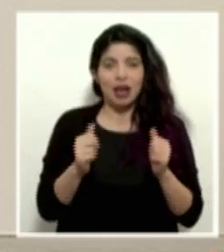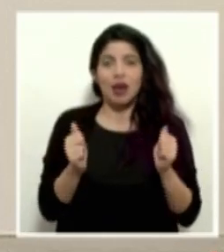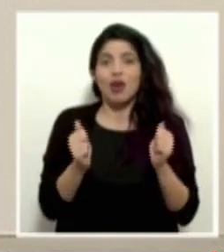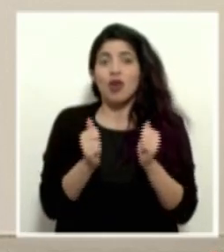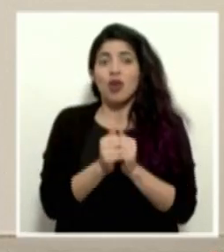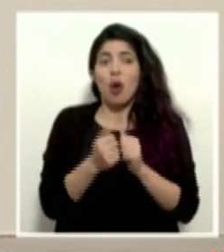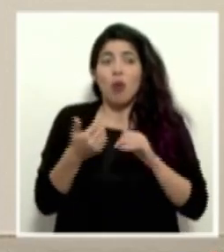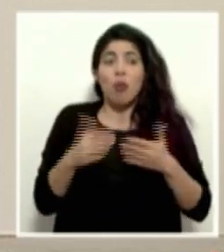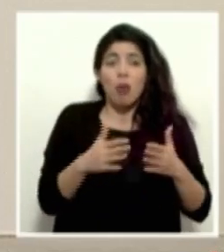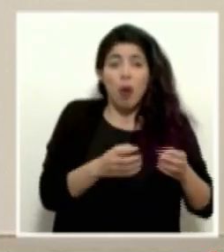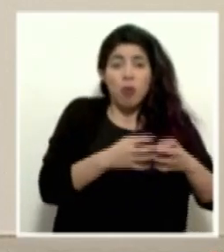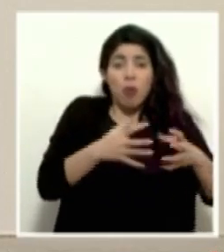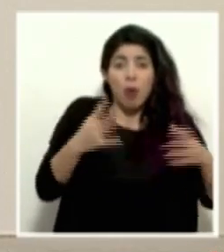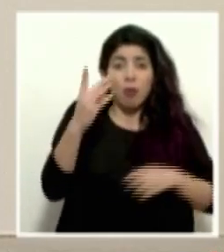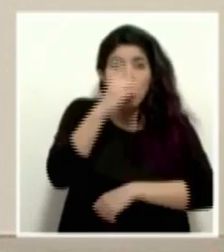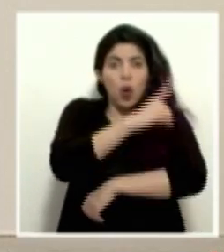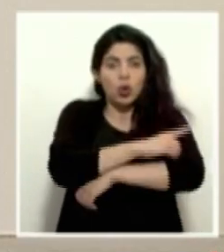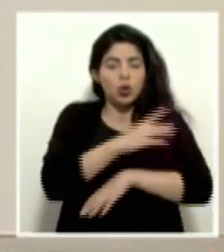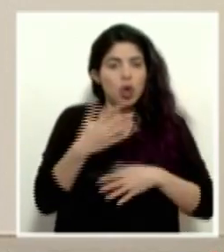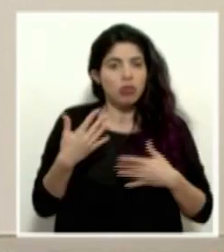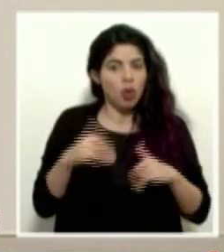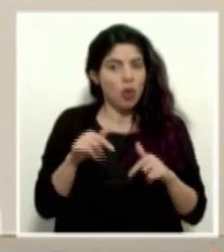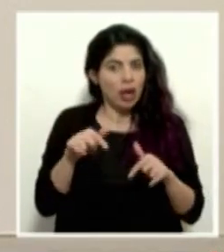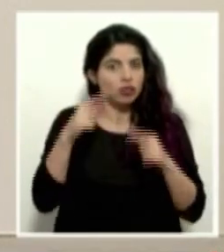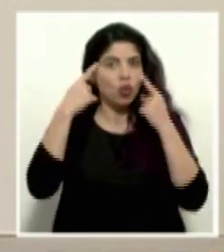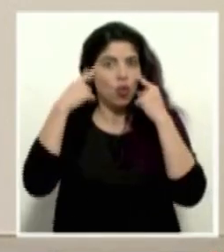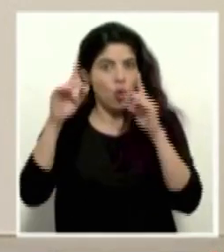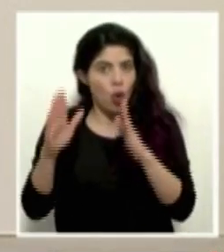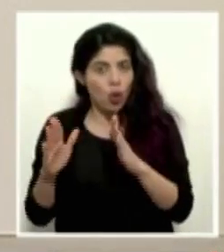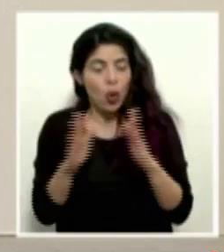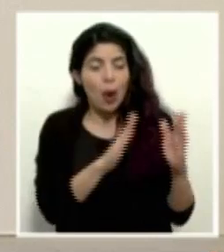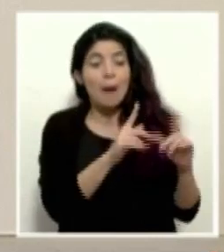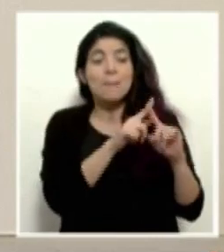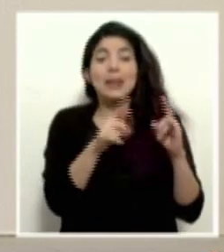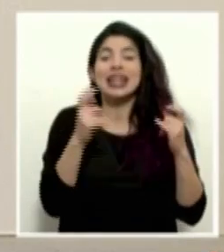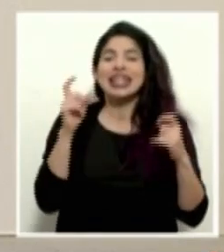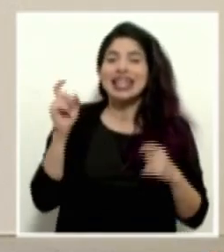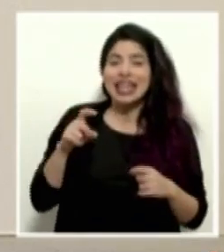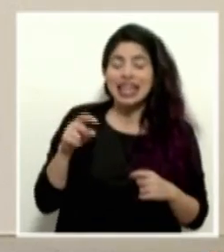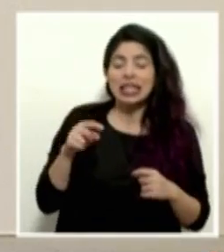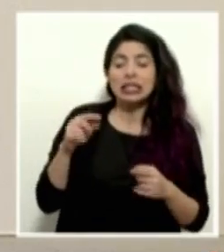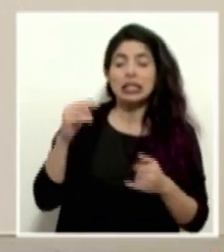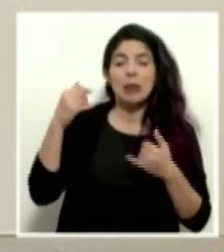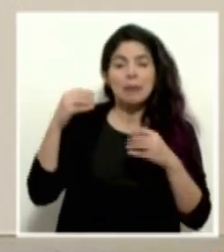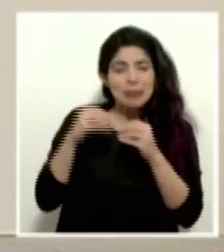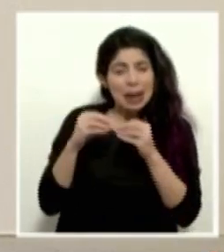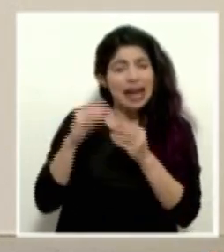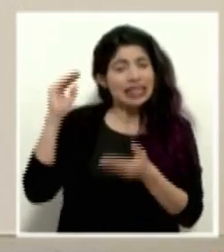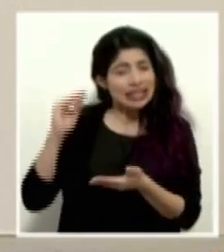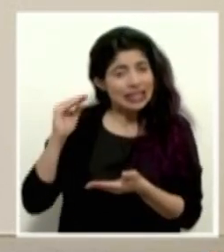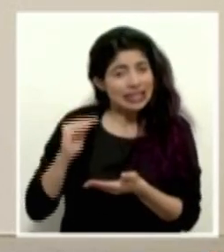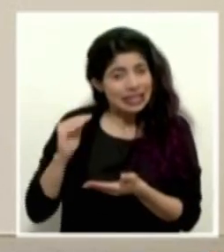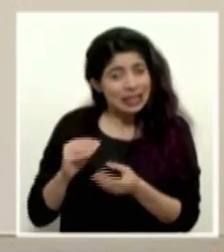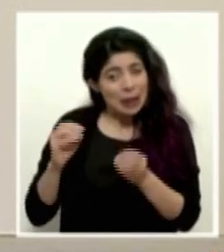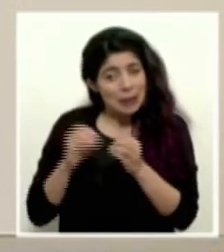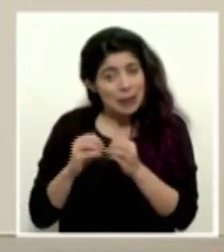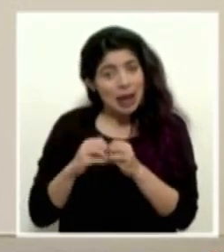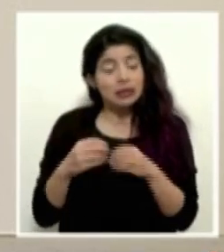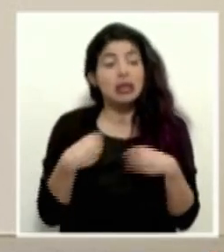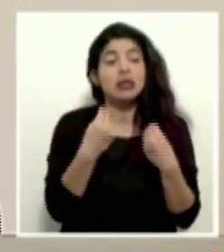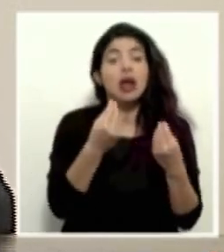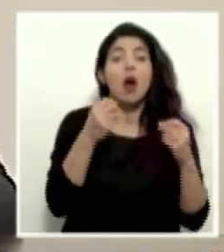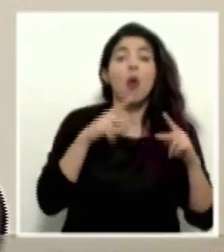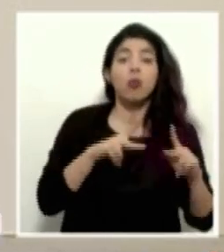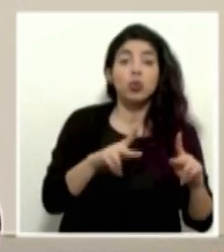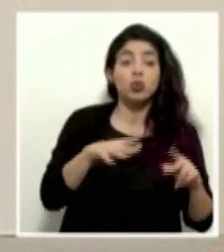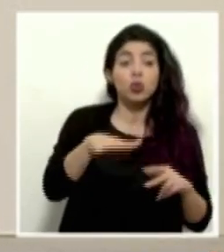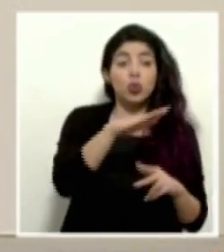fallecimientos por día, eso ya es, en realidad un logro, pero lo que ocupamos es que todavía esto se baje un poco más y le demos oportunidad para